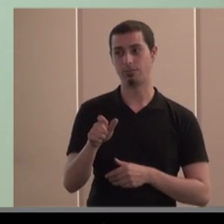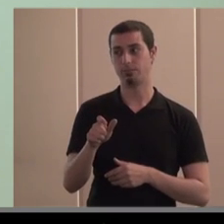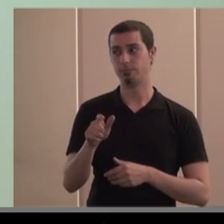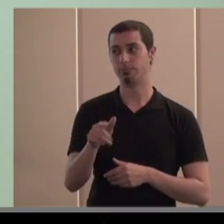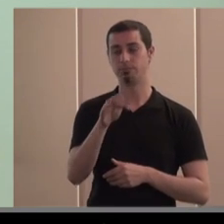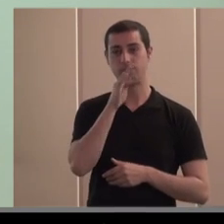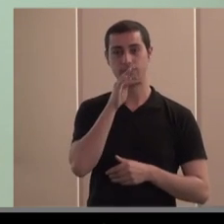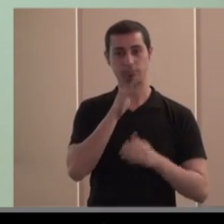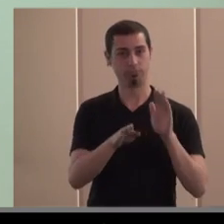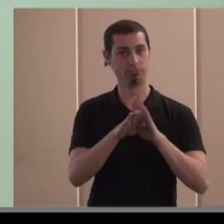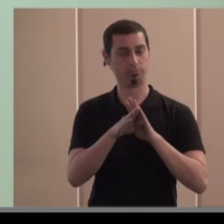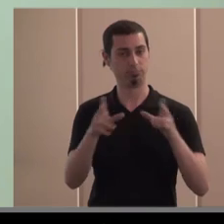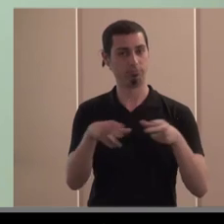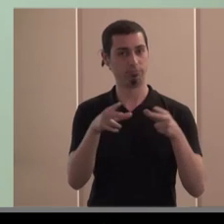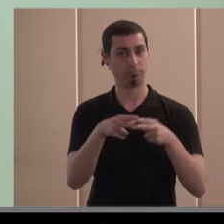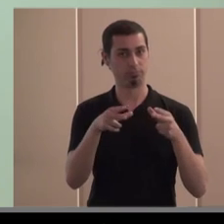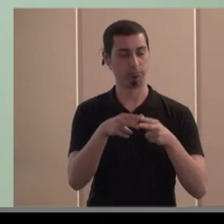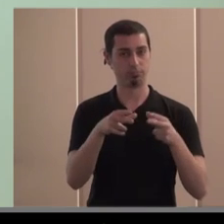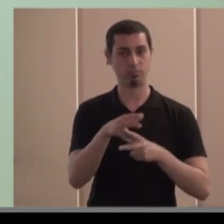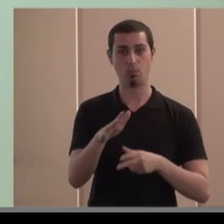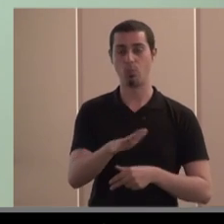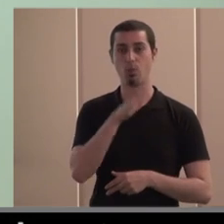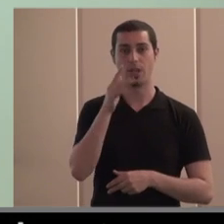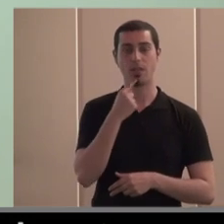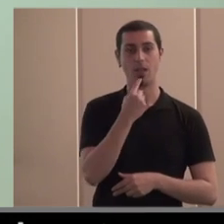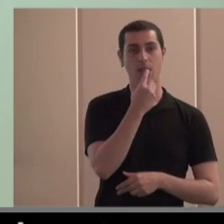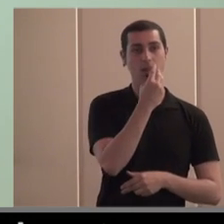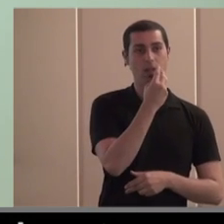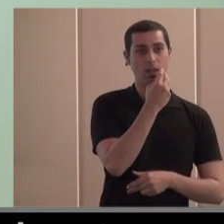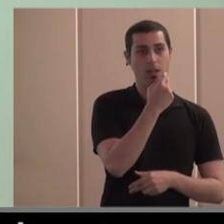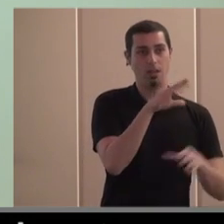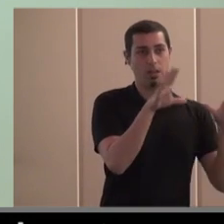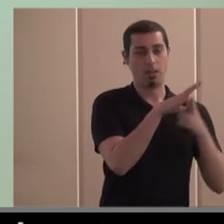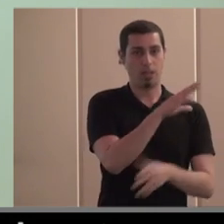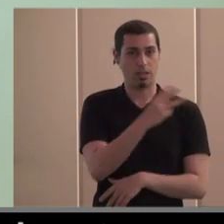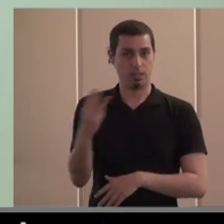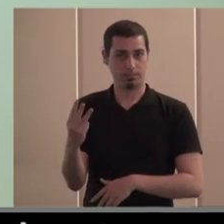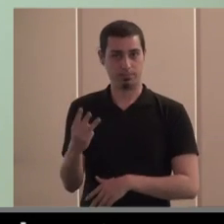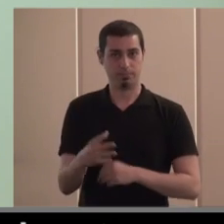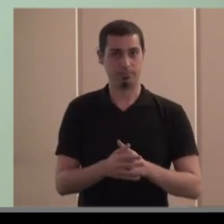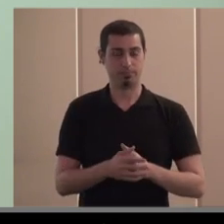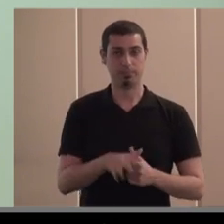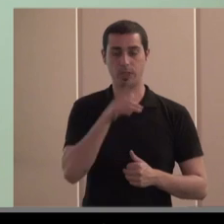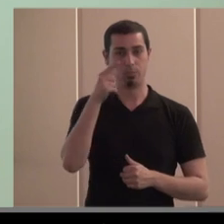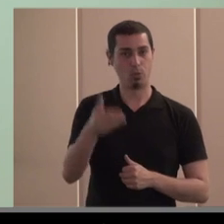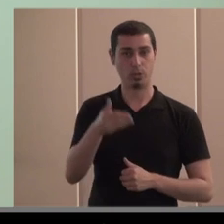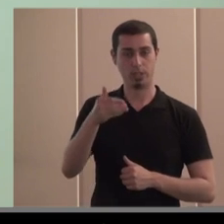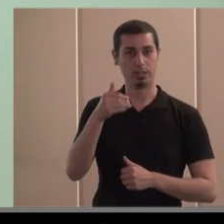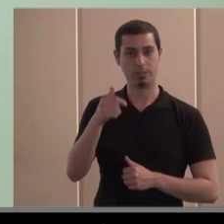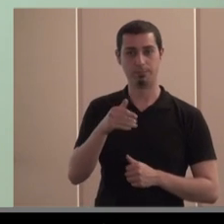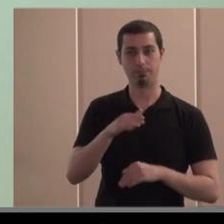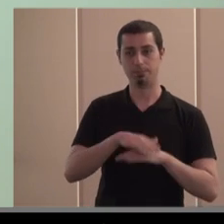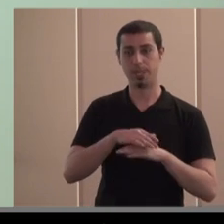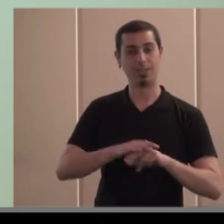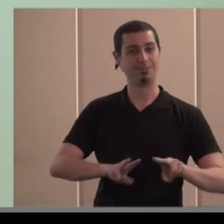dentro del sistema de la economía social por lo tanto es uno de cada tres son cifras realmente importantes muy parejos